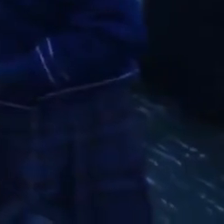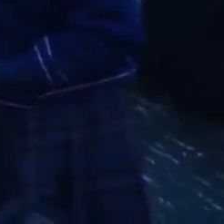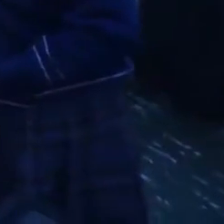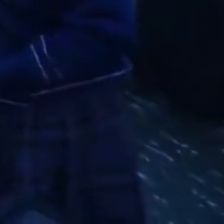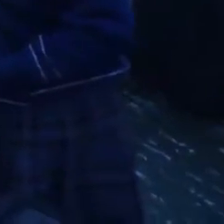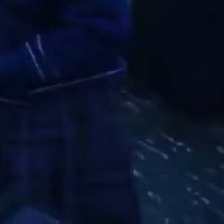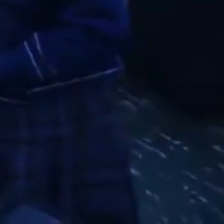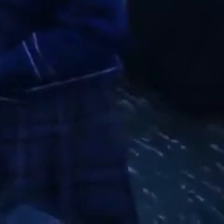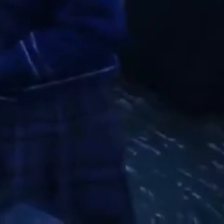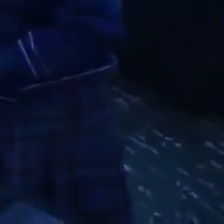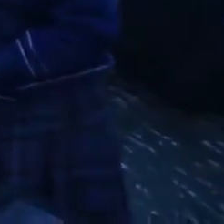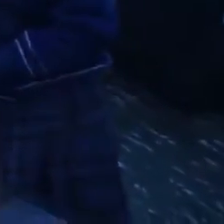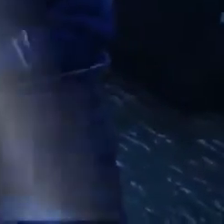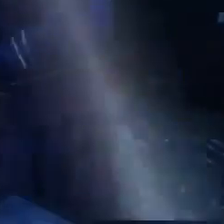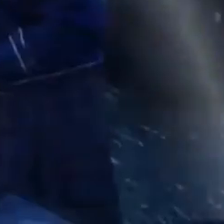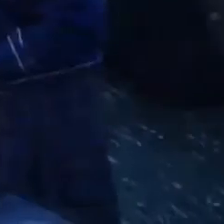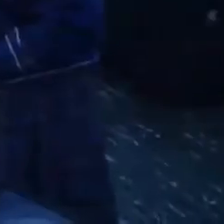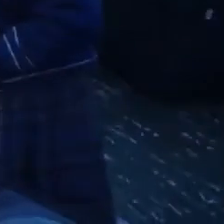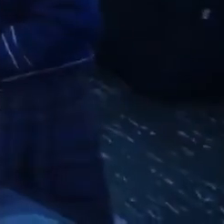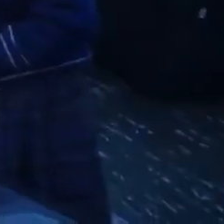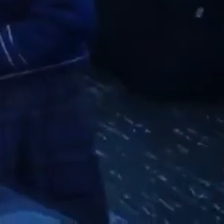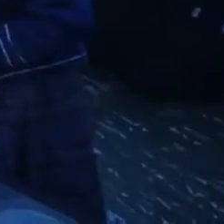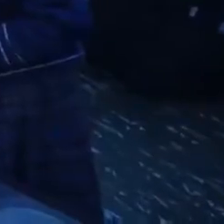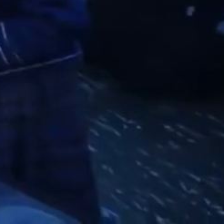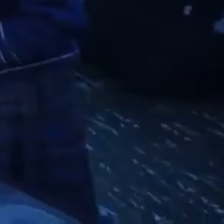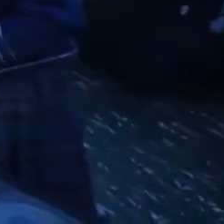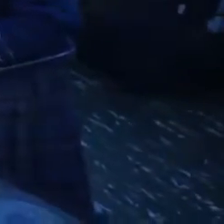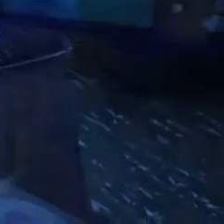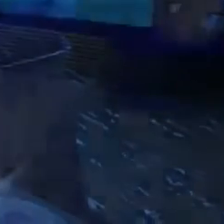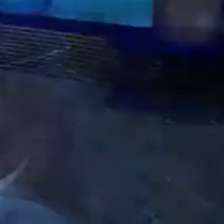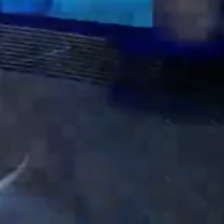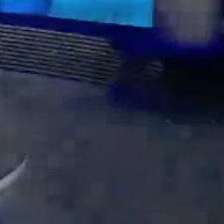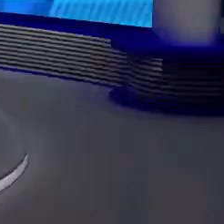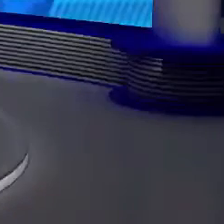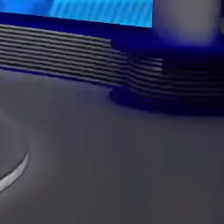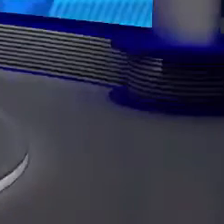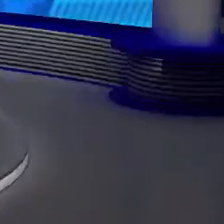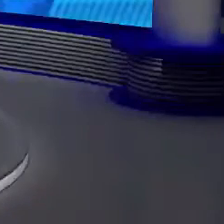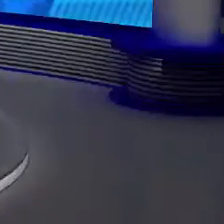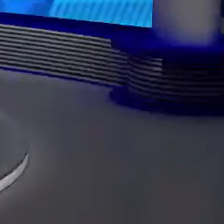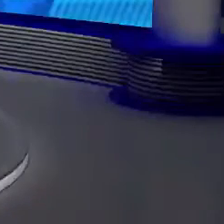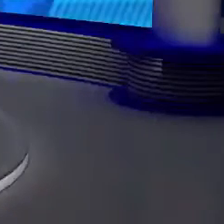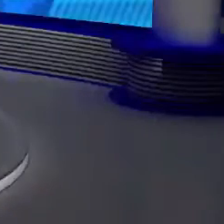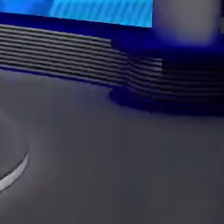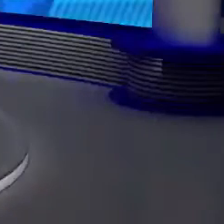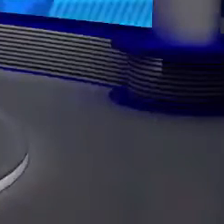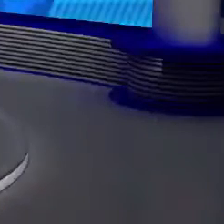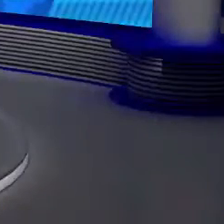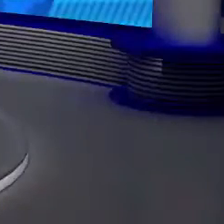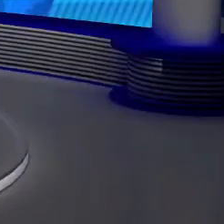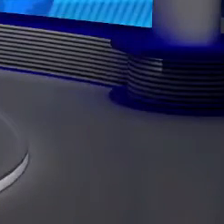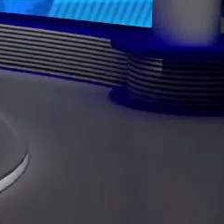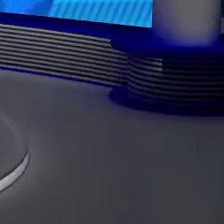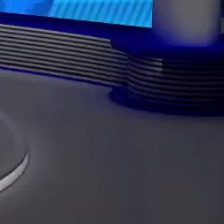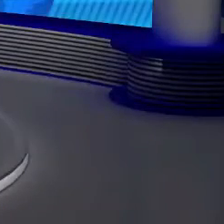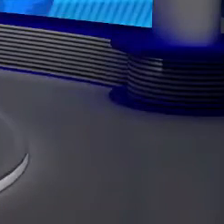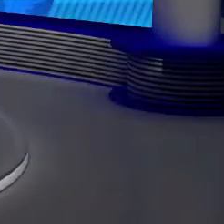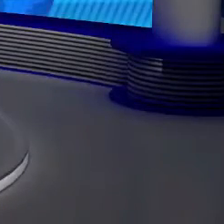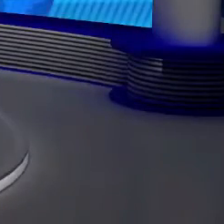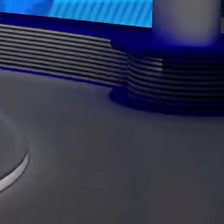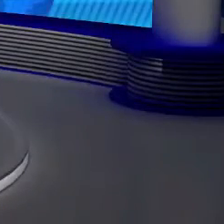Sí, Irene. Pues Irene, estamos muy felices de que estés aquí. Irene